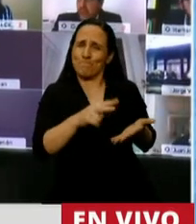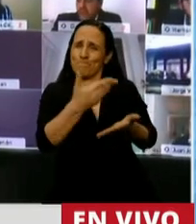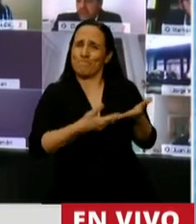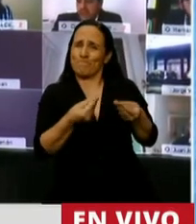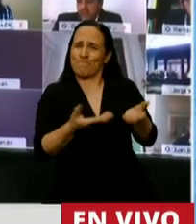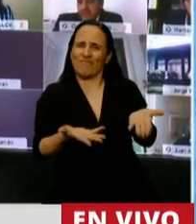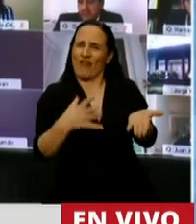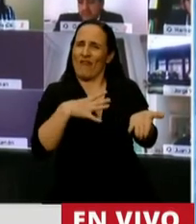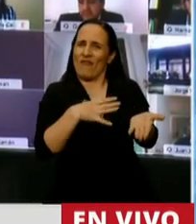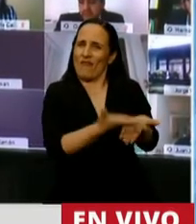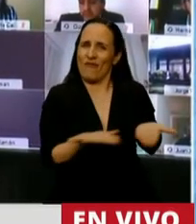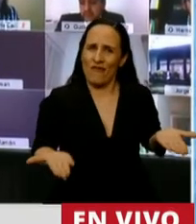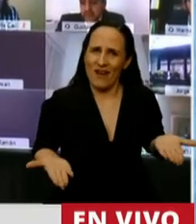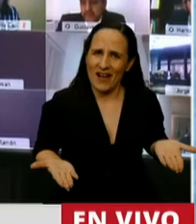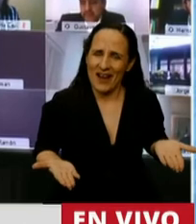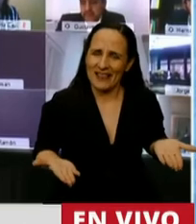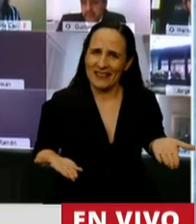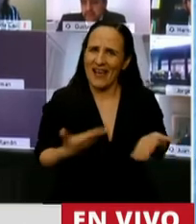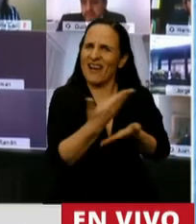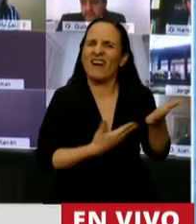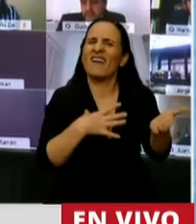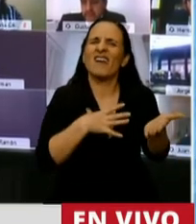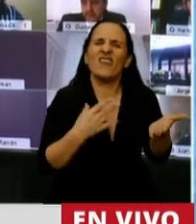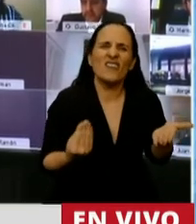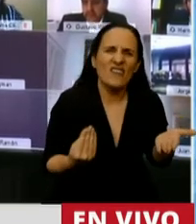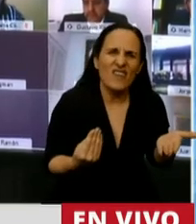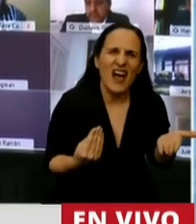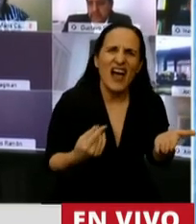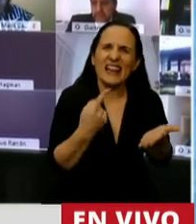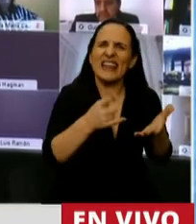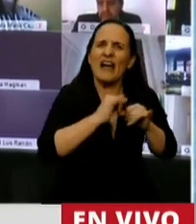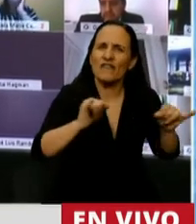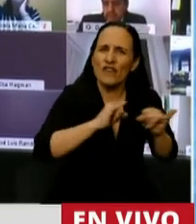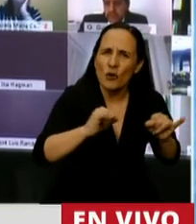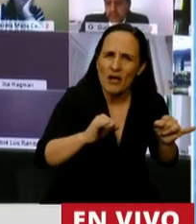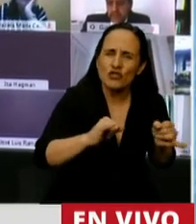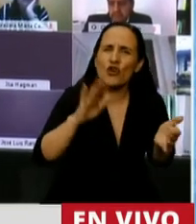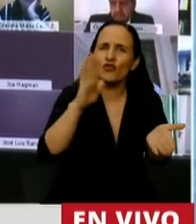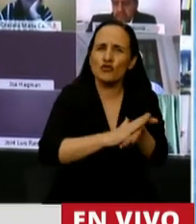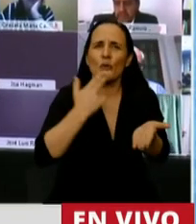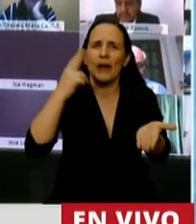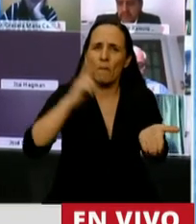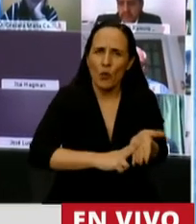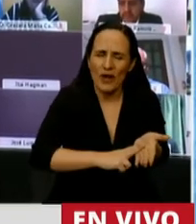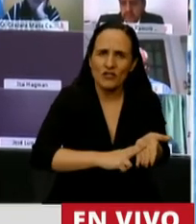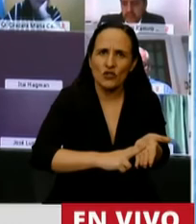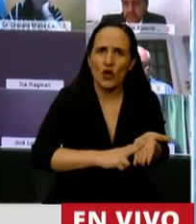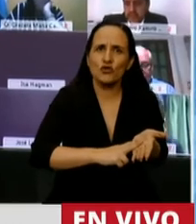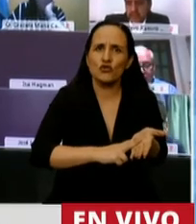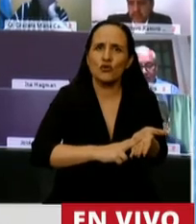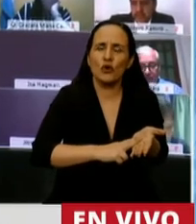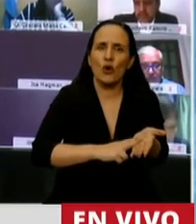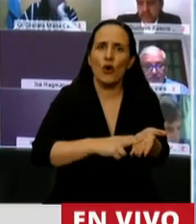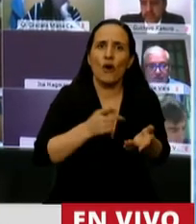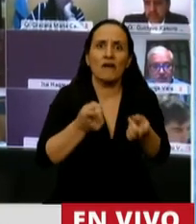No contiene, Presidente, información respecto a los impuestos que se han degan modificar a través de una reforma y